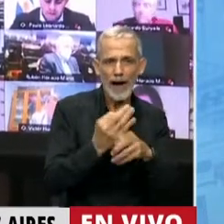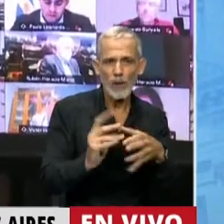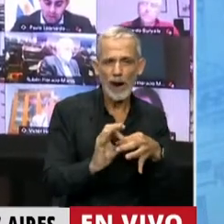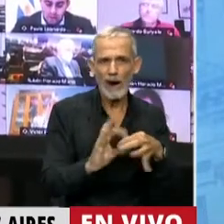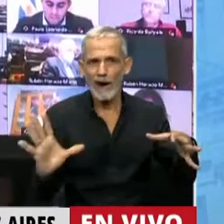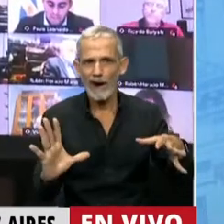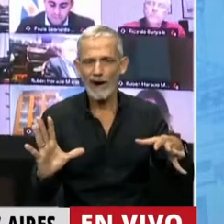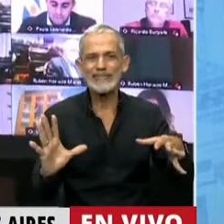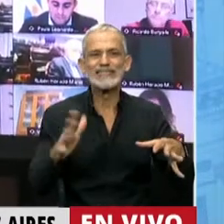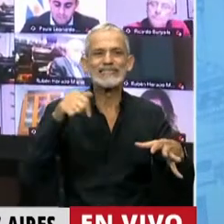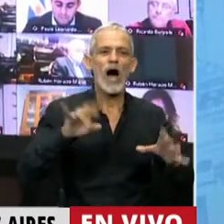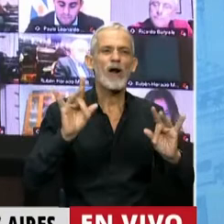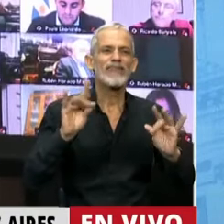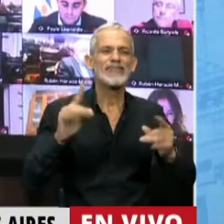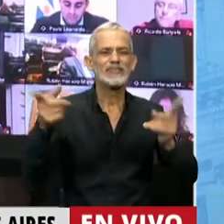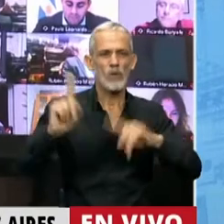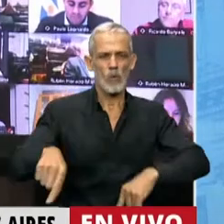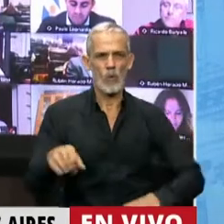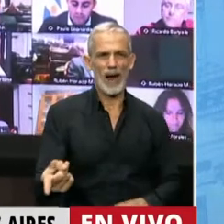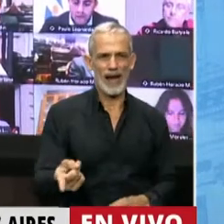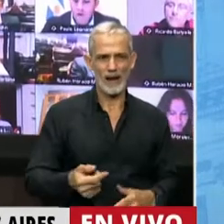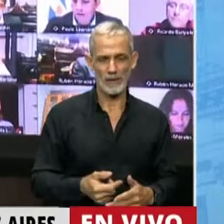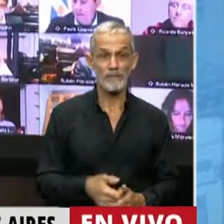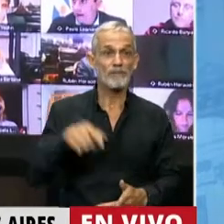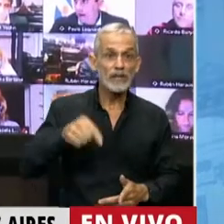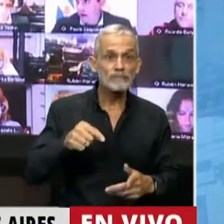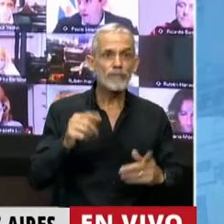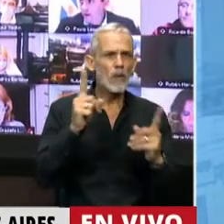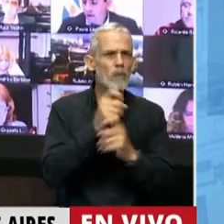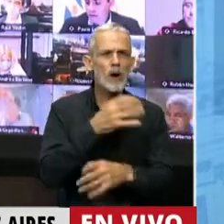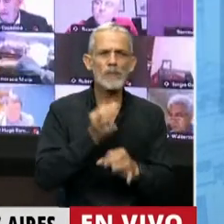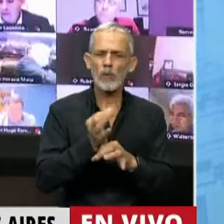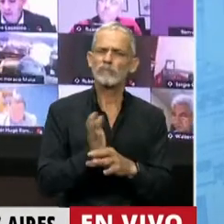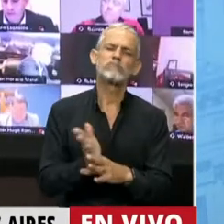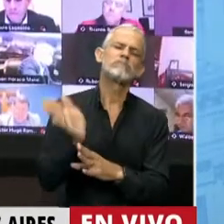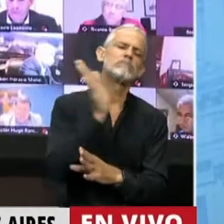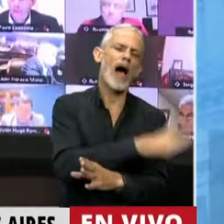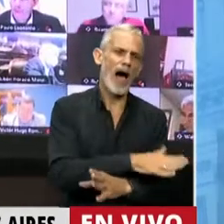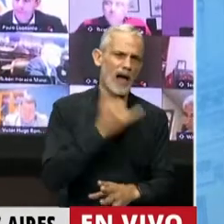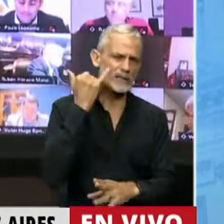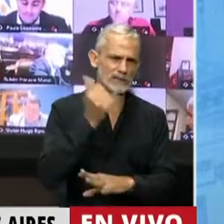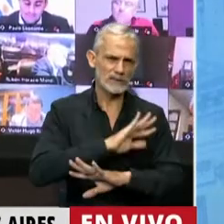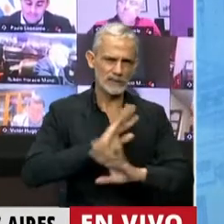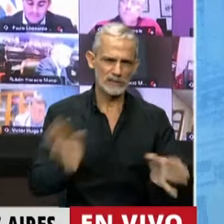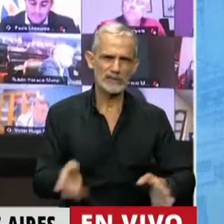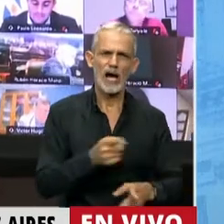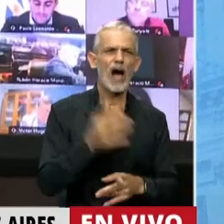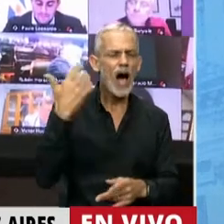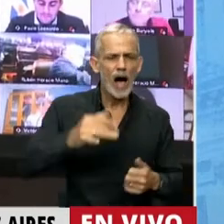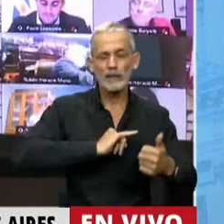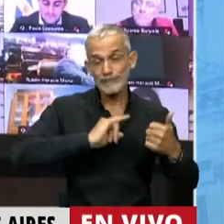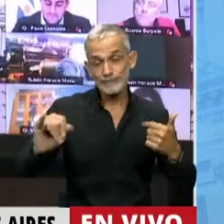bueno, ahora sería dificultoso que regresen. Esta crisis es muy previa, la venimos alertando, la venimos